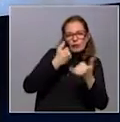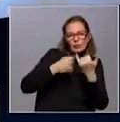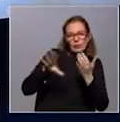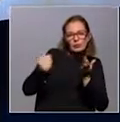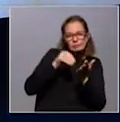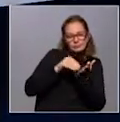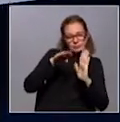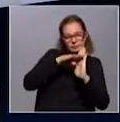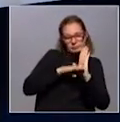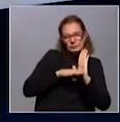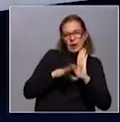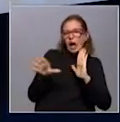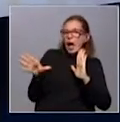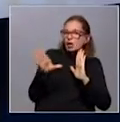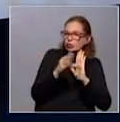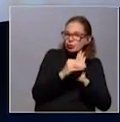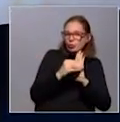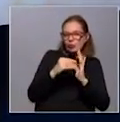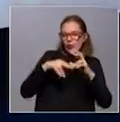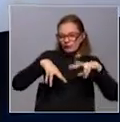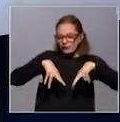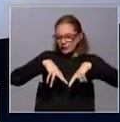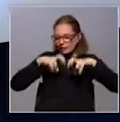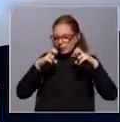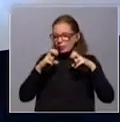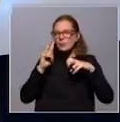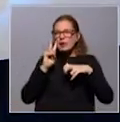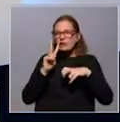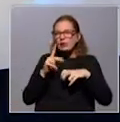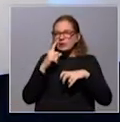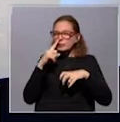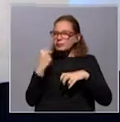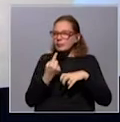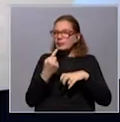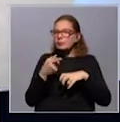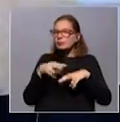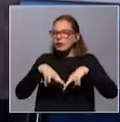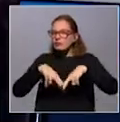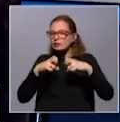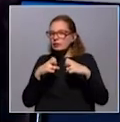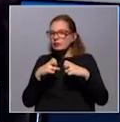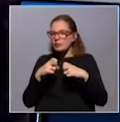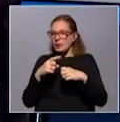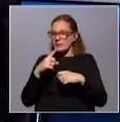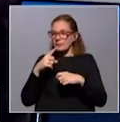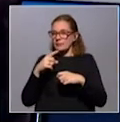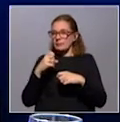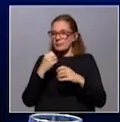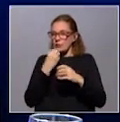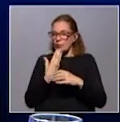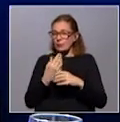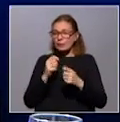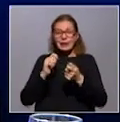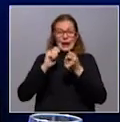alinear a todos los investigadores para hacer un rastreo activo de cuáles son las investigaciones más actualizadas. Por eso han ido